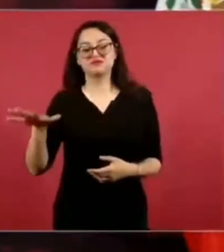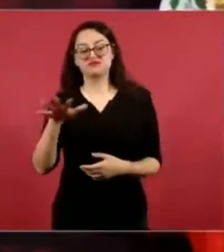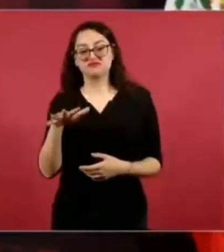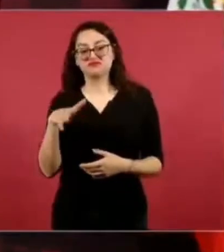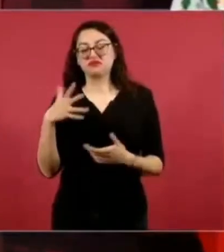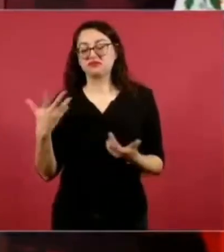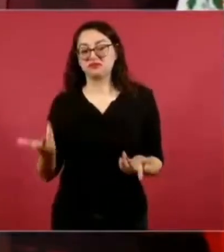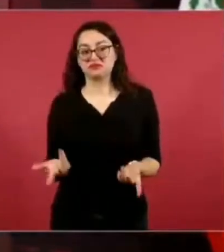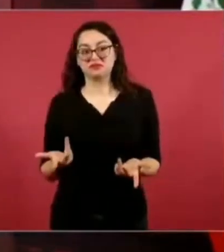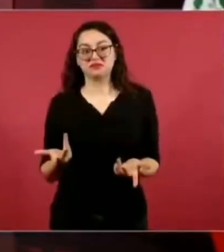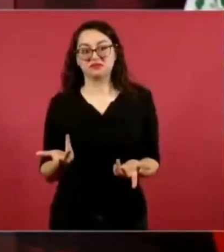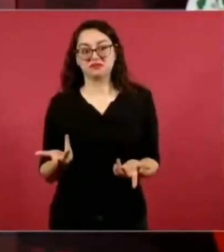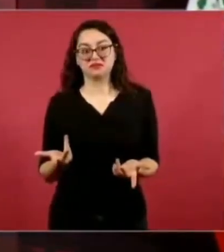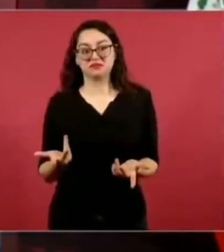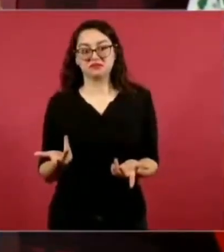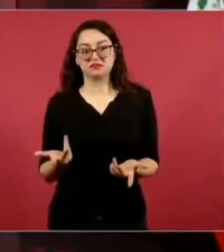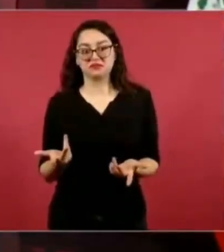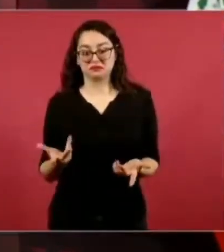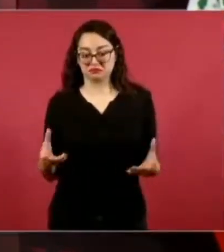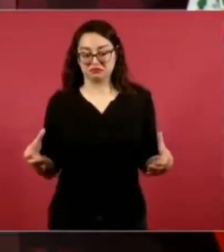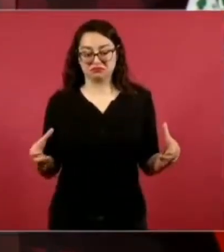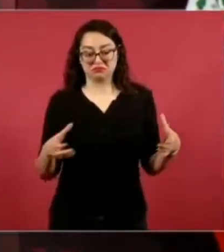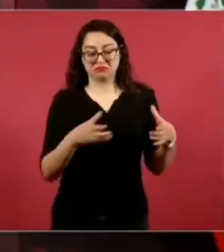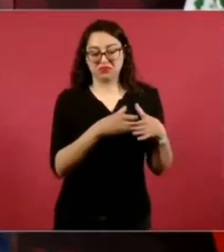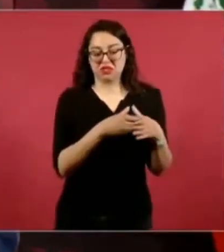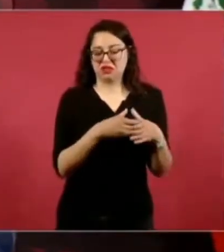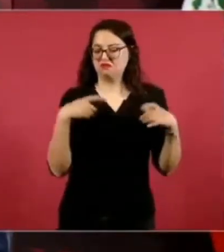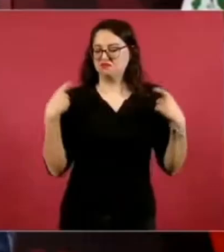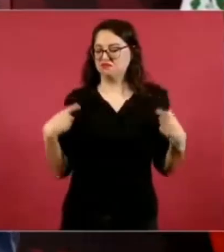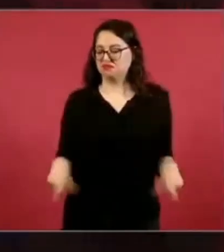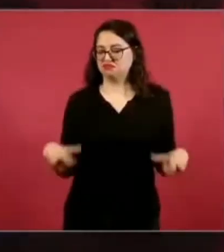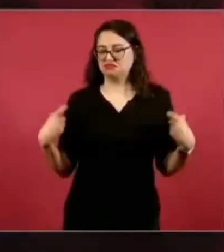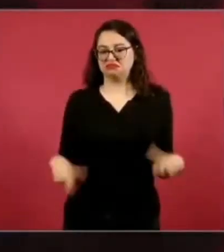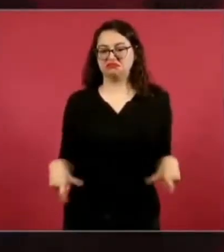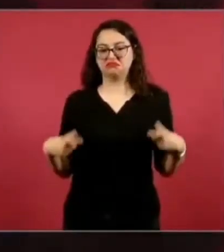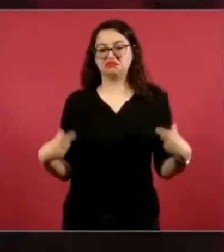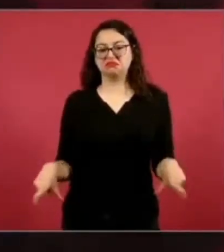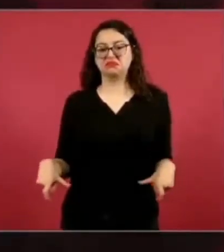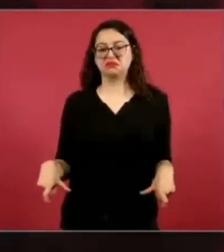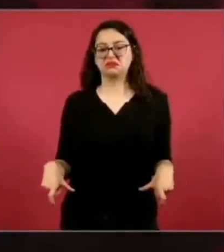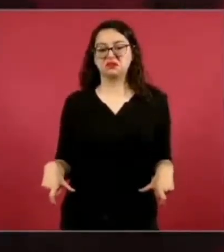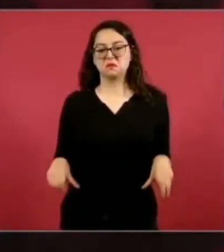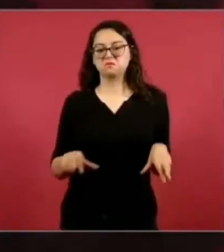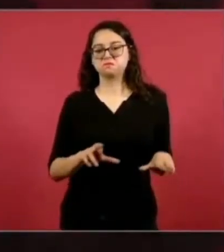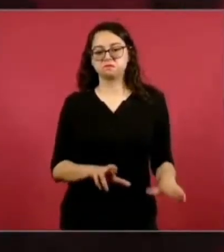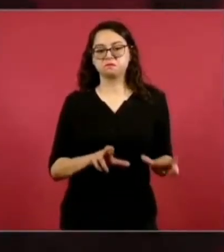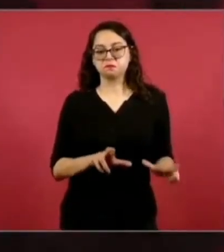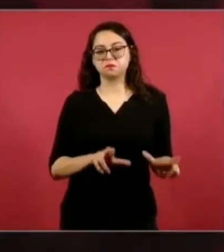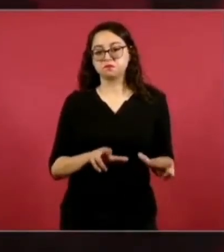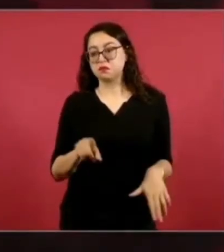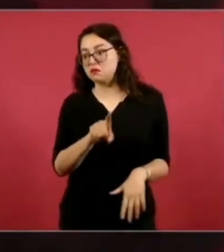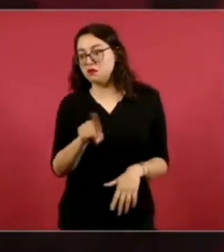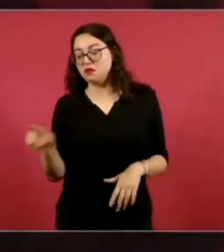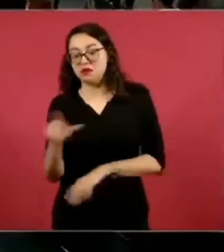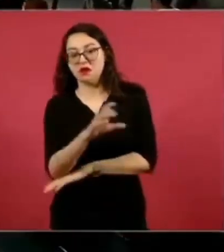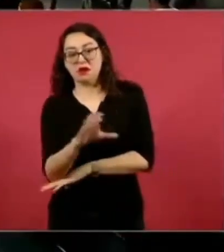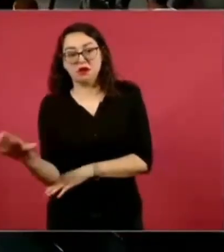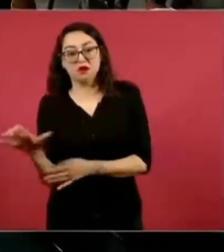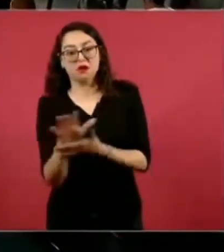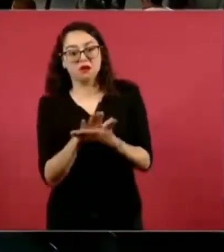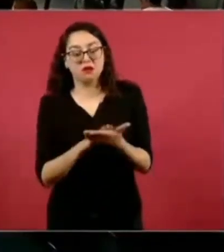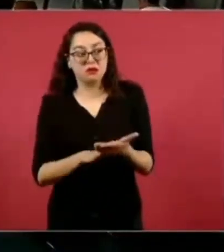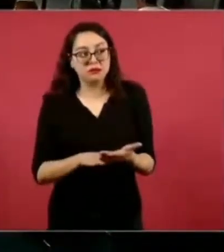y campesinos que tenían su tierra y ahora son